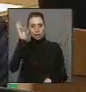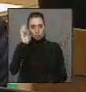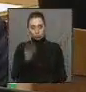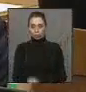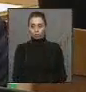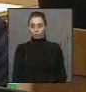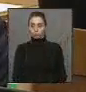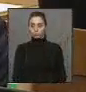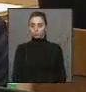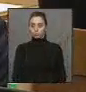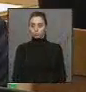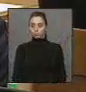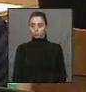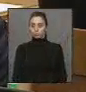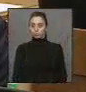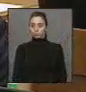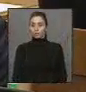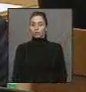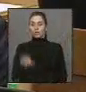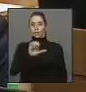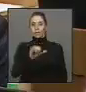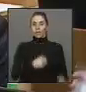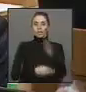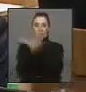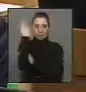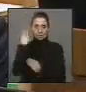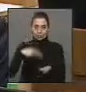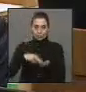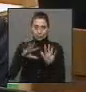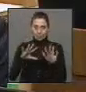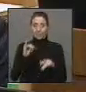Si hubiéramos tenido la posibilidad en enero del 2010,